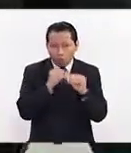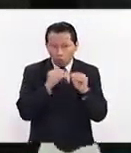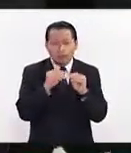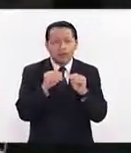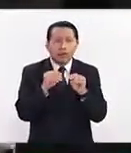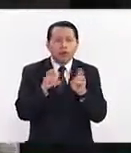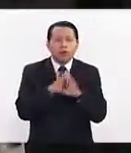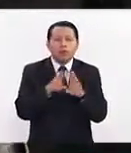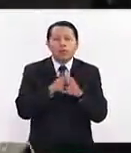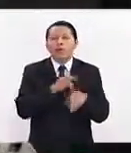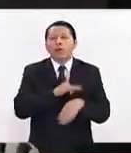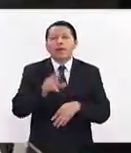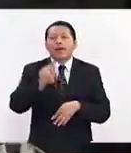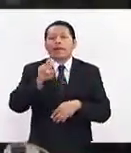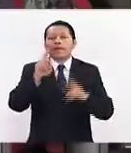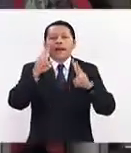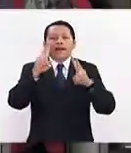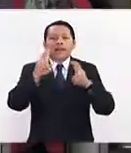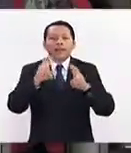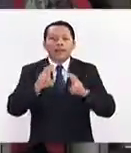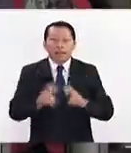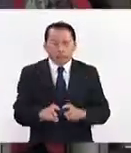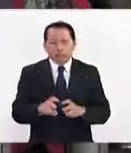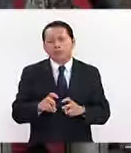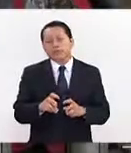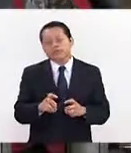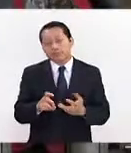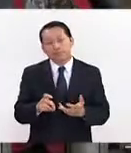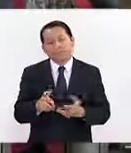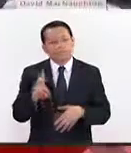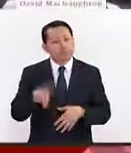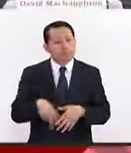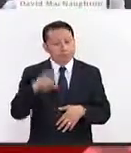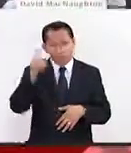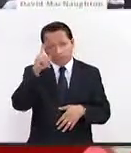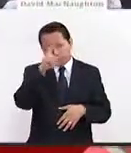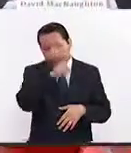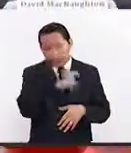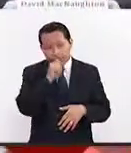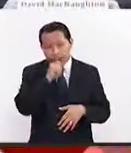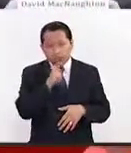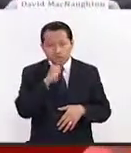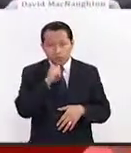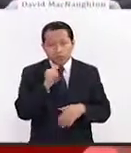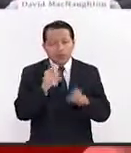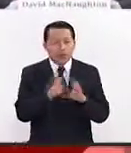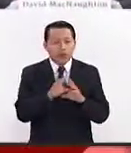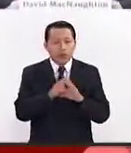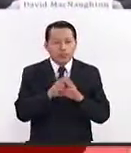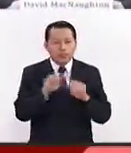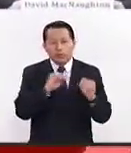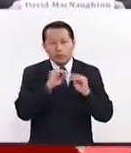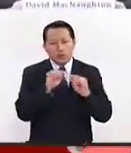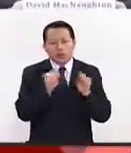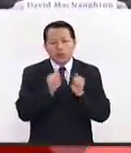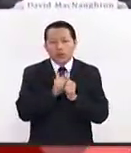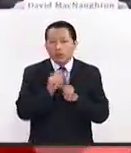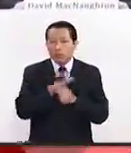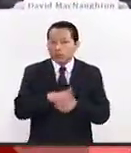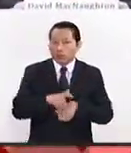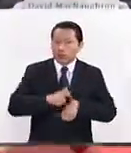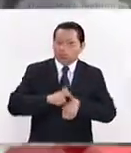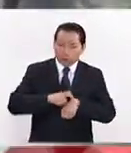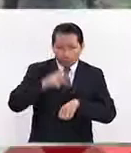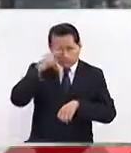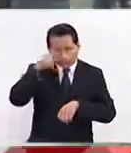hay por lo menos 30 temas verdaderamente complejos y no se puede estar renegociando con la presión del tiempo. México ha